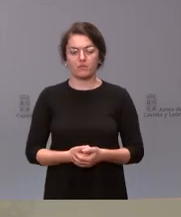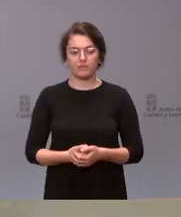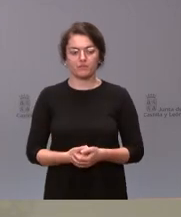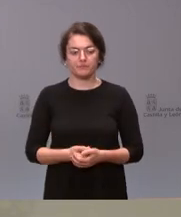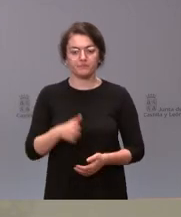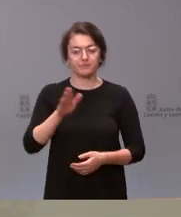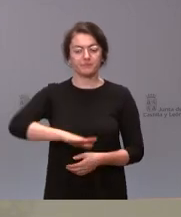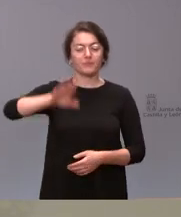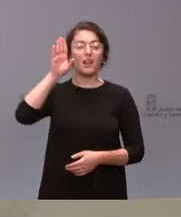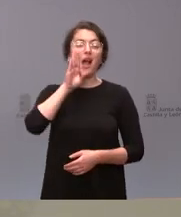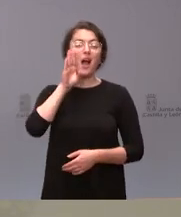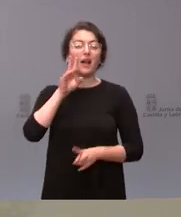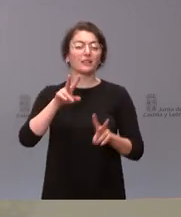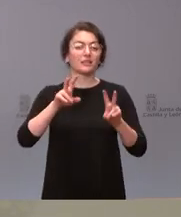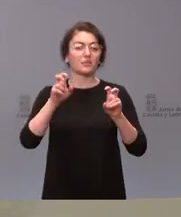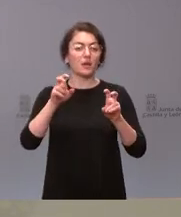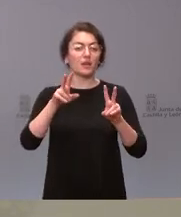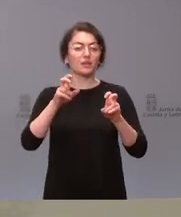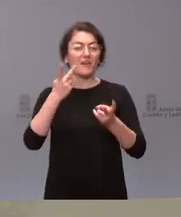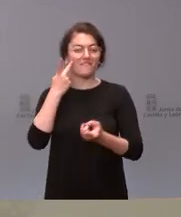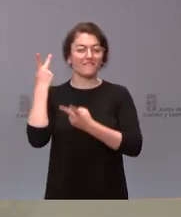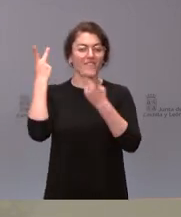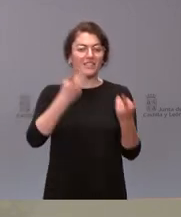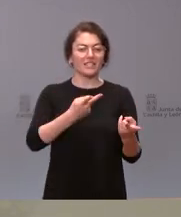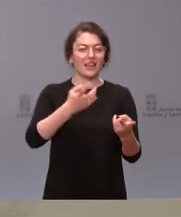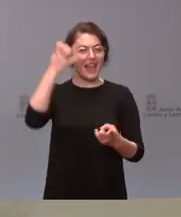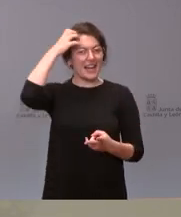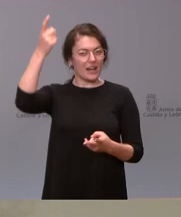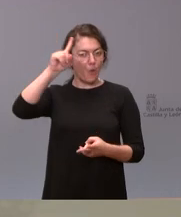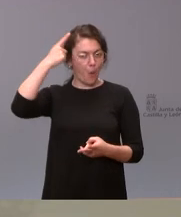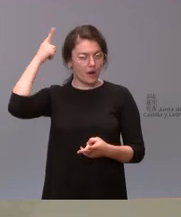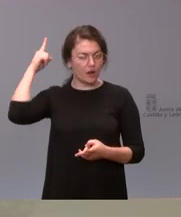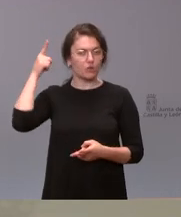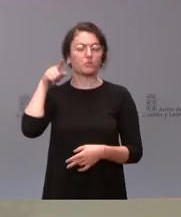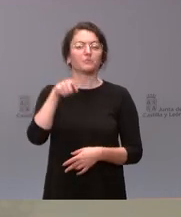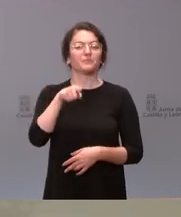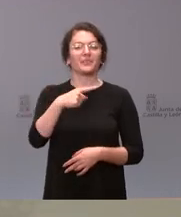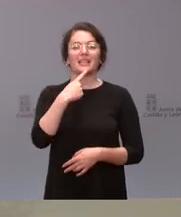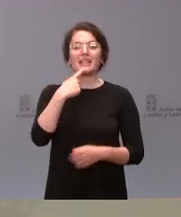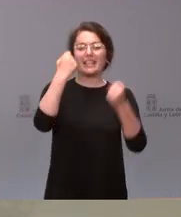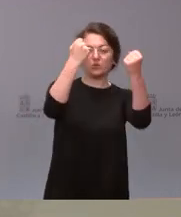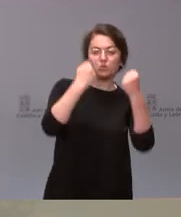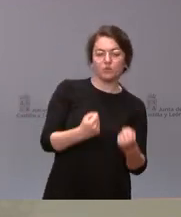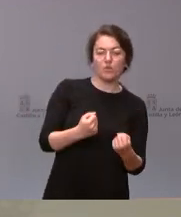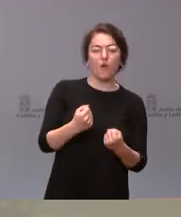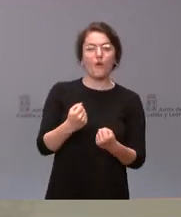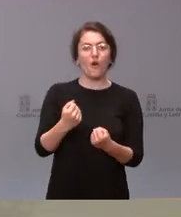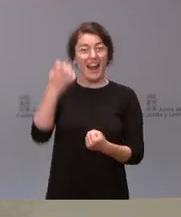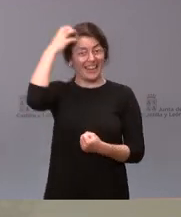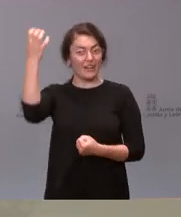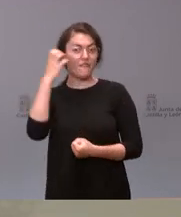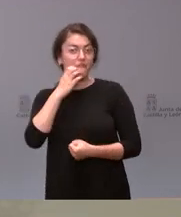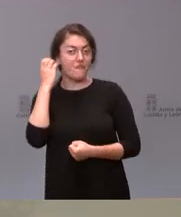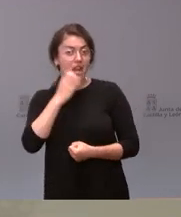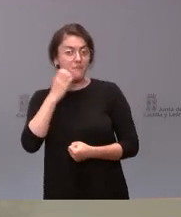Volviendo a la pregunta de mi compañero sobre la visita del rey emérito, usted se ha referido a la institución, a Felipe VI, pero ¿cree